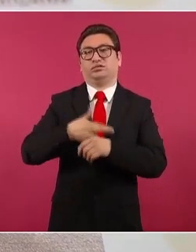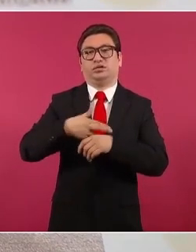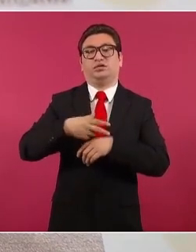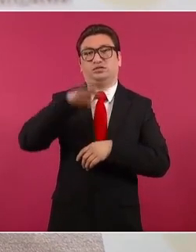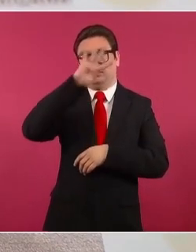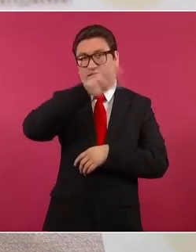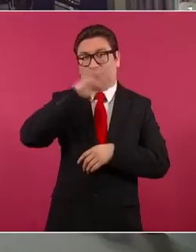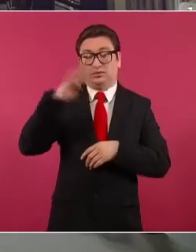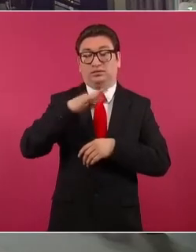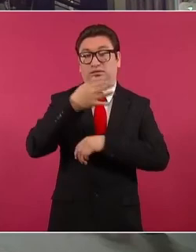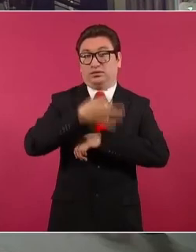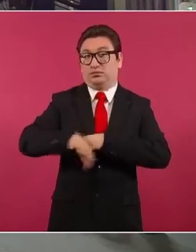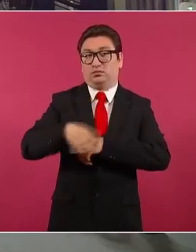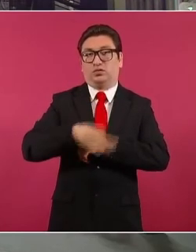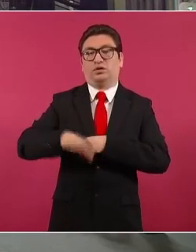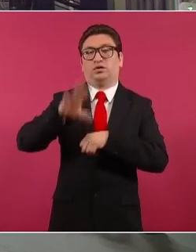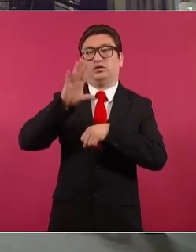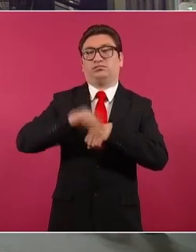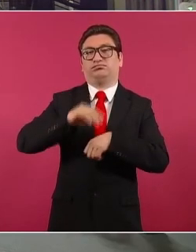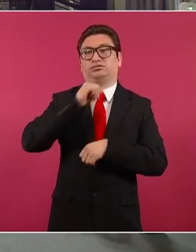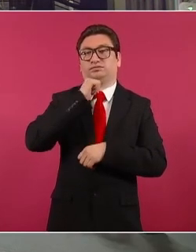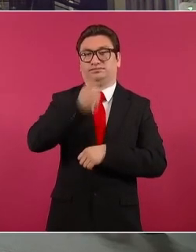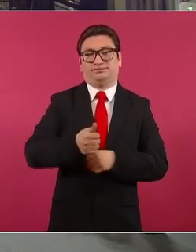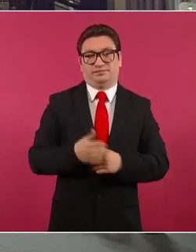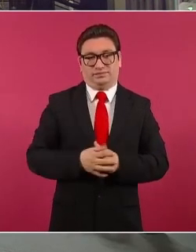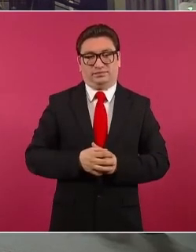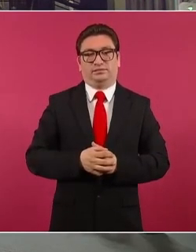temporal. Eso es lo que ellos decidieron.